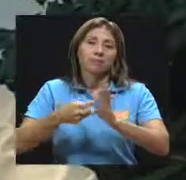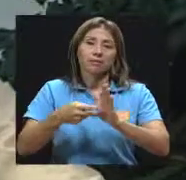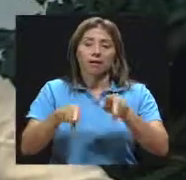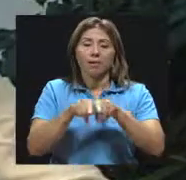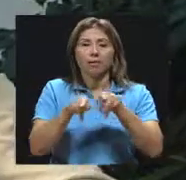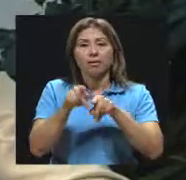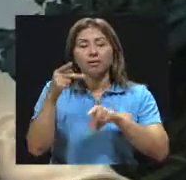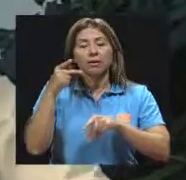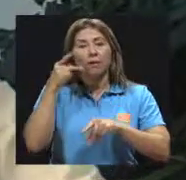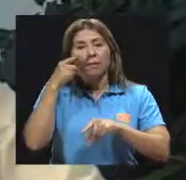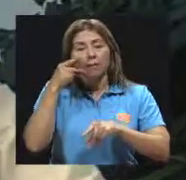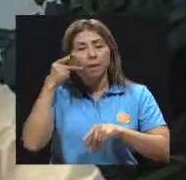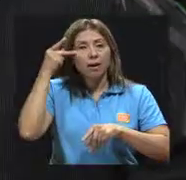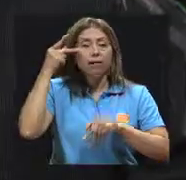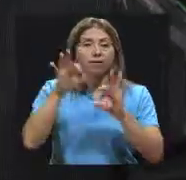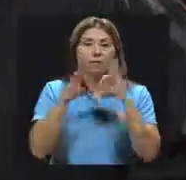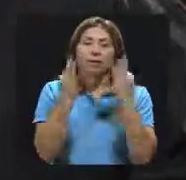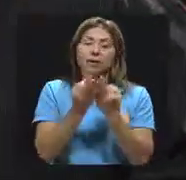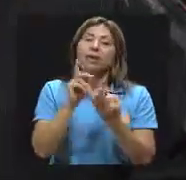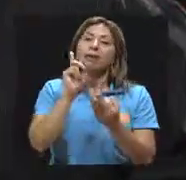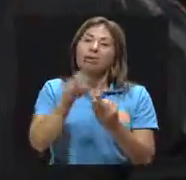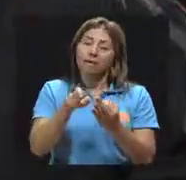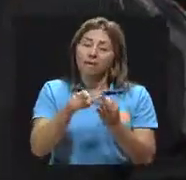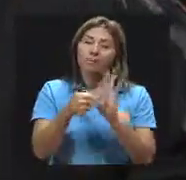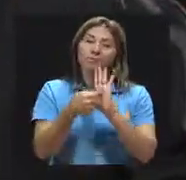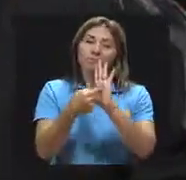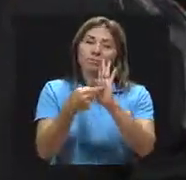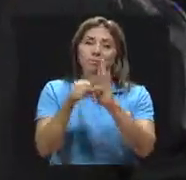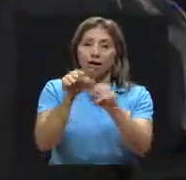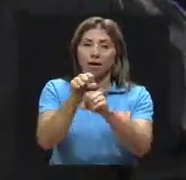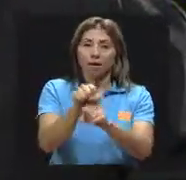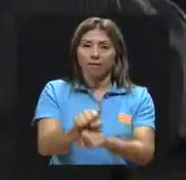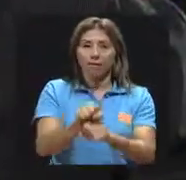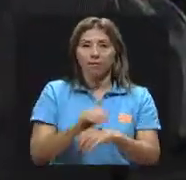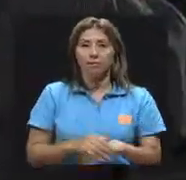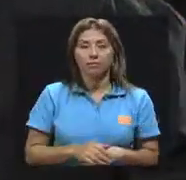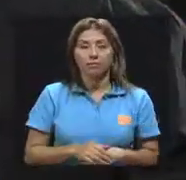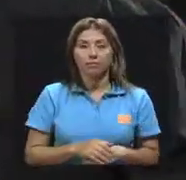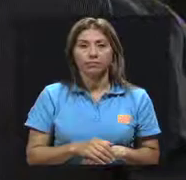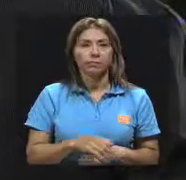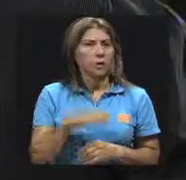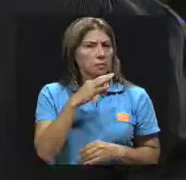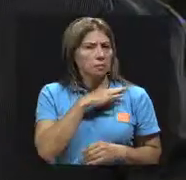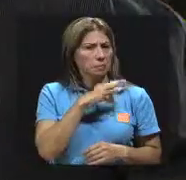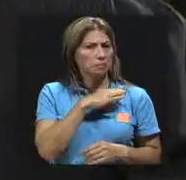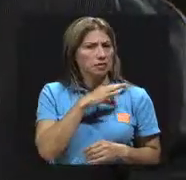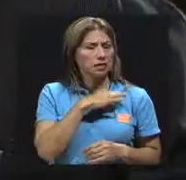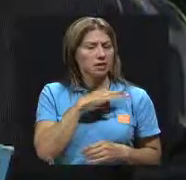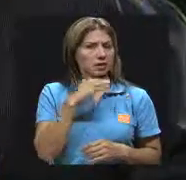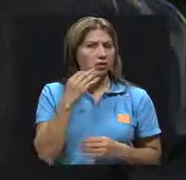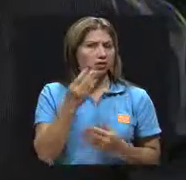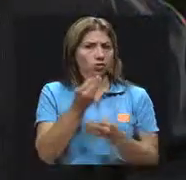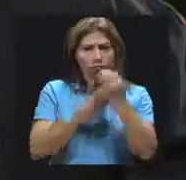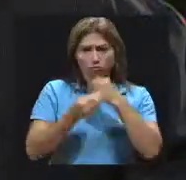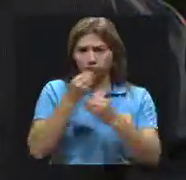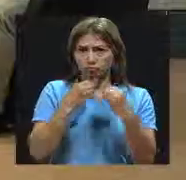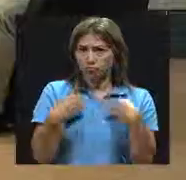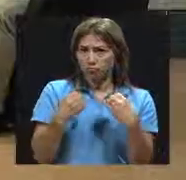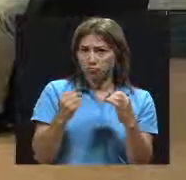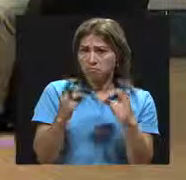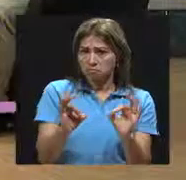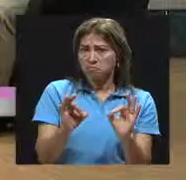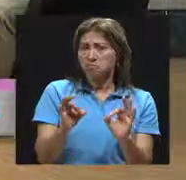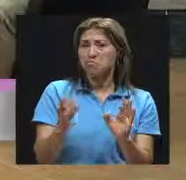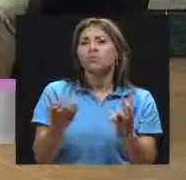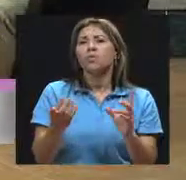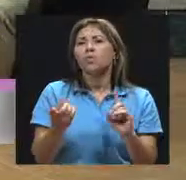incorporado para poder ser consecuente. ¿Y cuáles son los beneficios para los niños, la alimentación saludable? Tal vez le contamos a los... Son